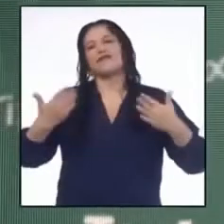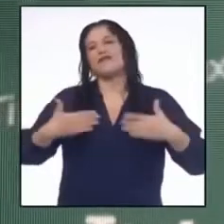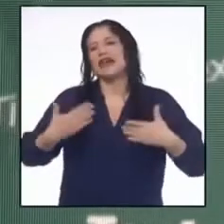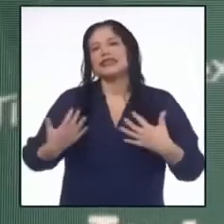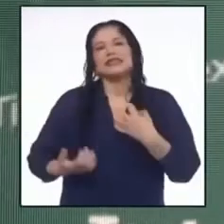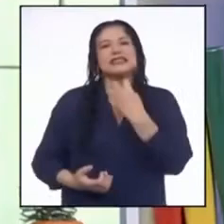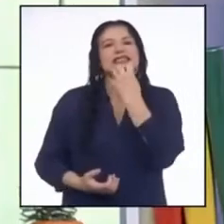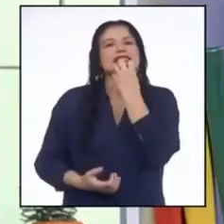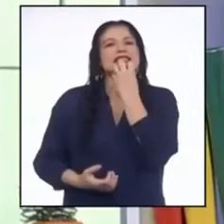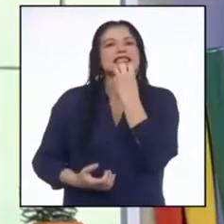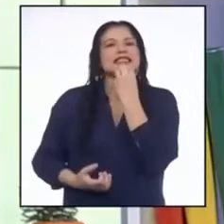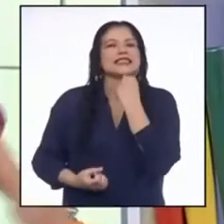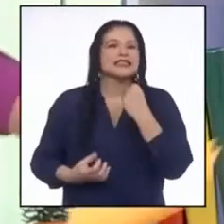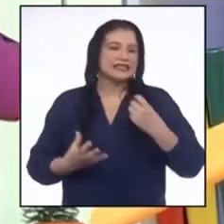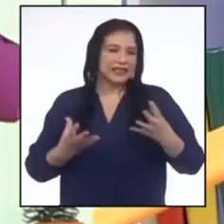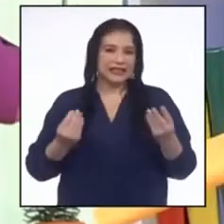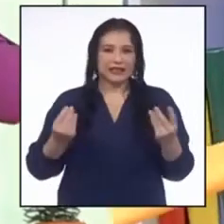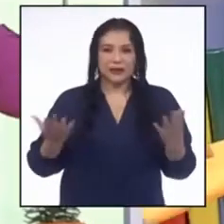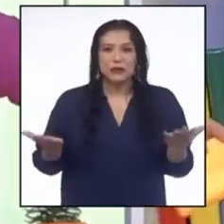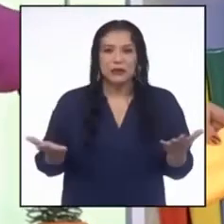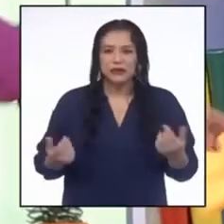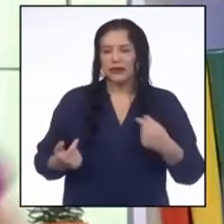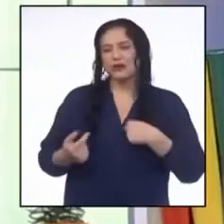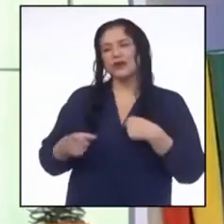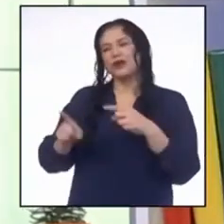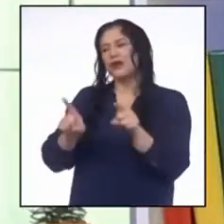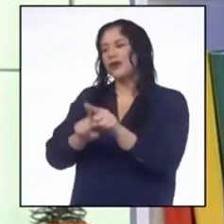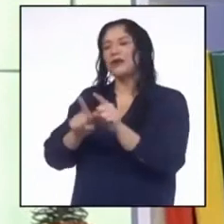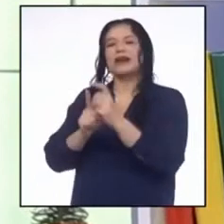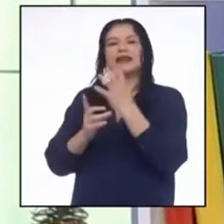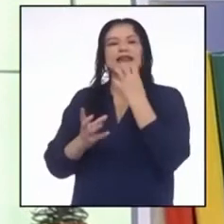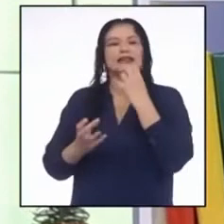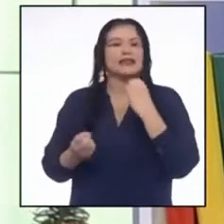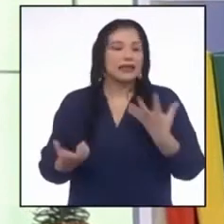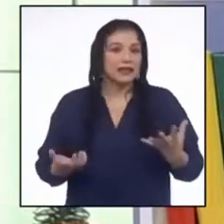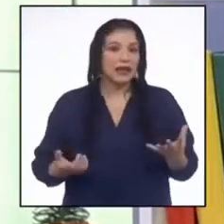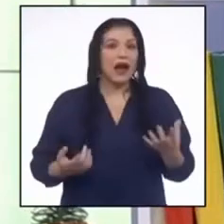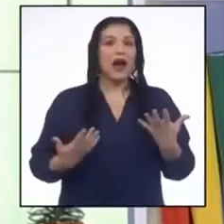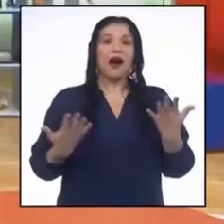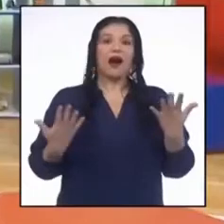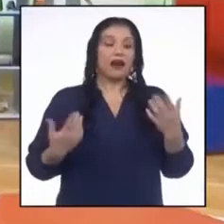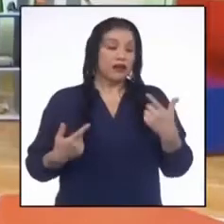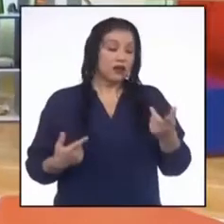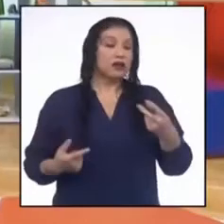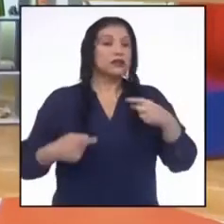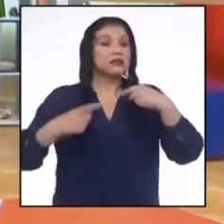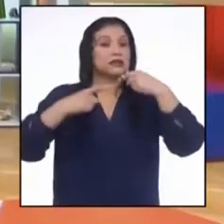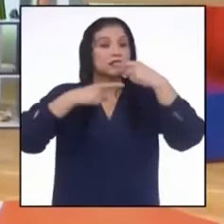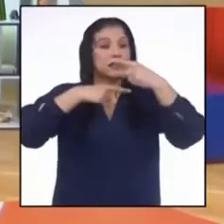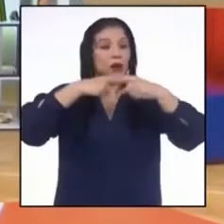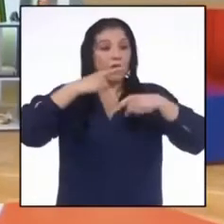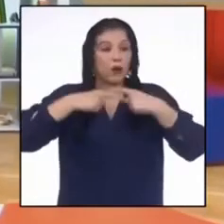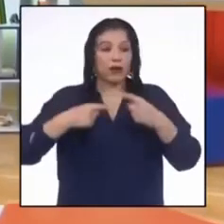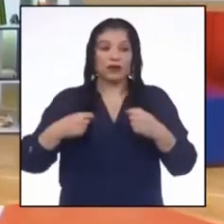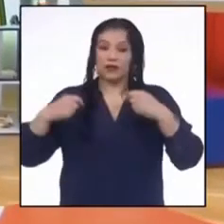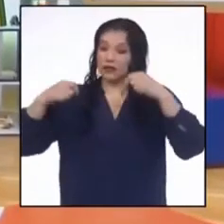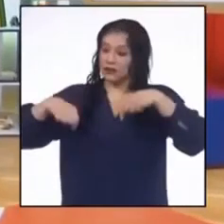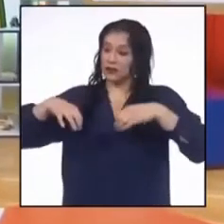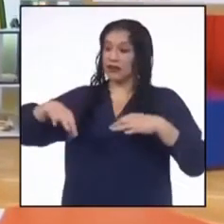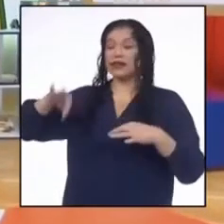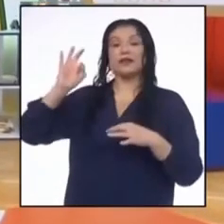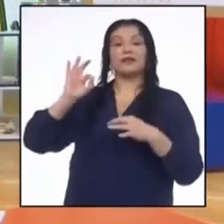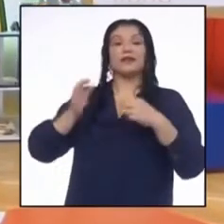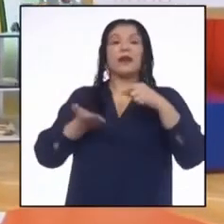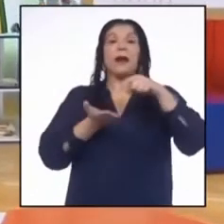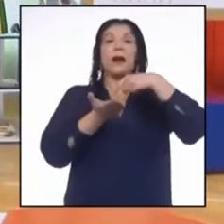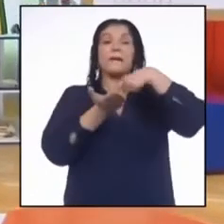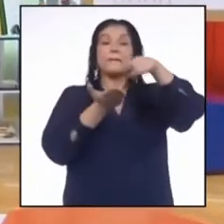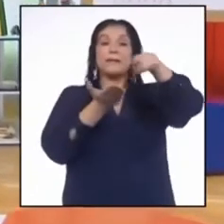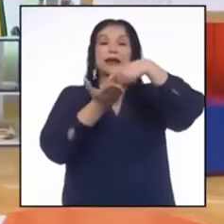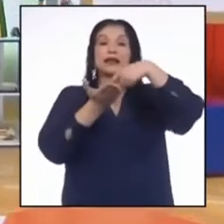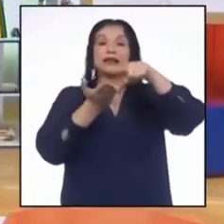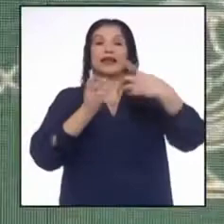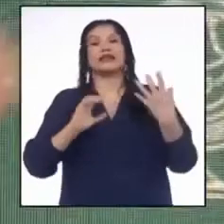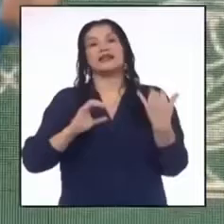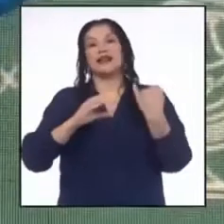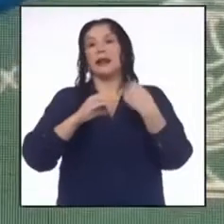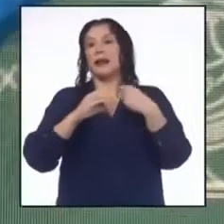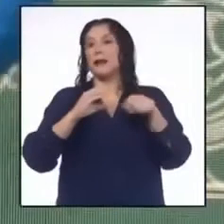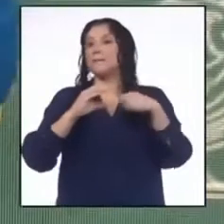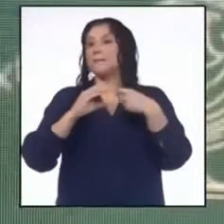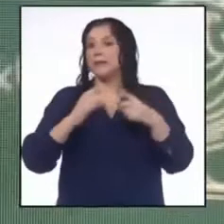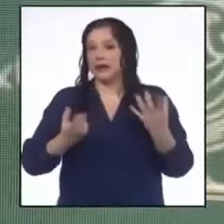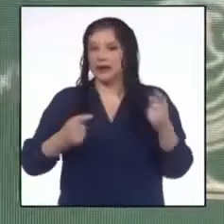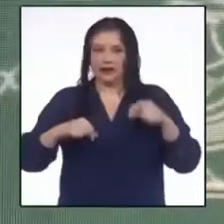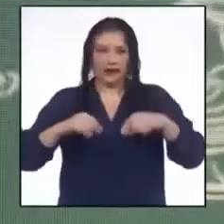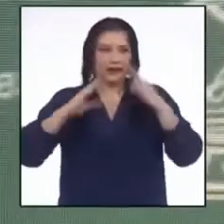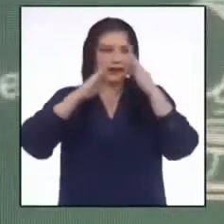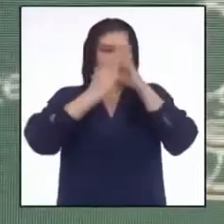Te extrañé un montón. Yo también, amigo. Y bueno, Junior, te cuento que aquí tengo un mensaje que nos acaba de llegar al correo de Aprendo en Casa.